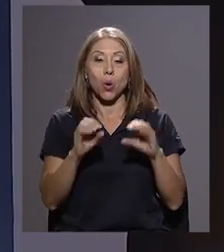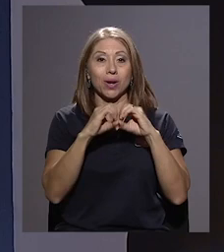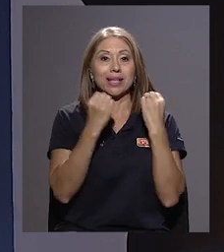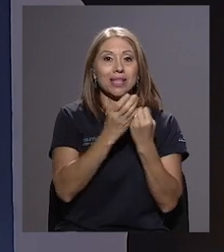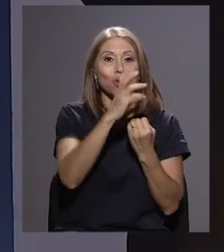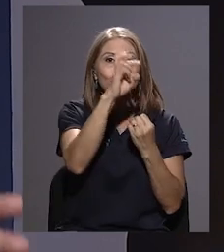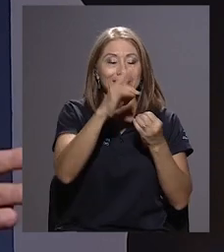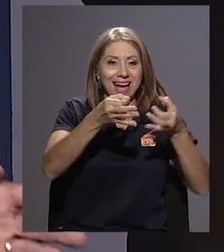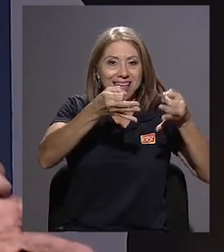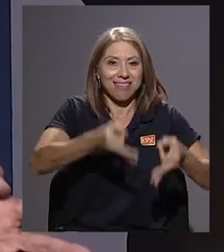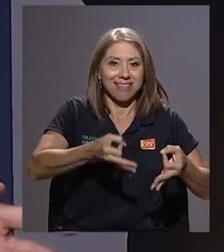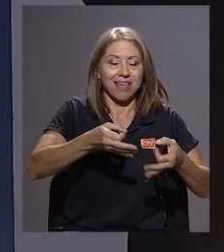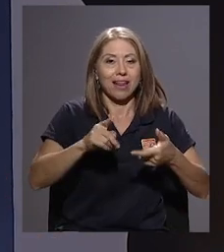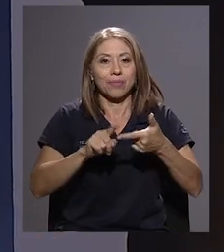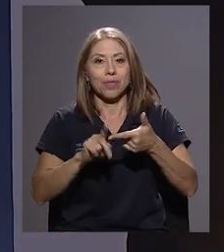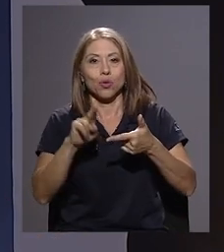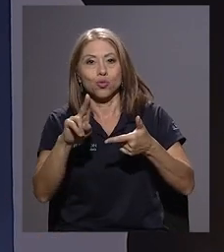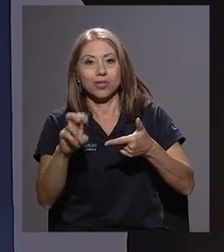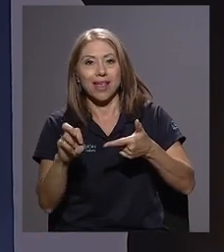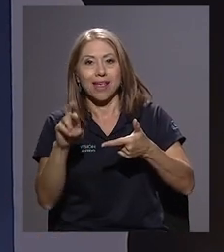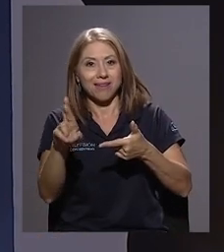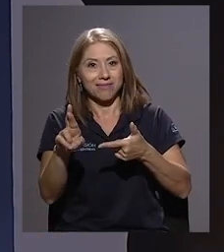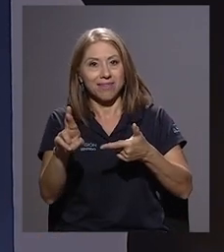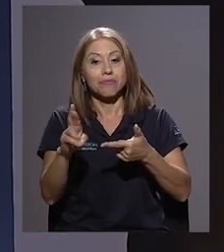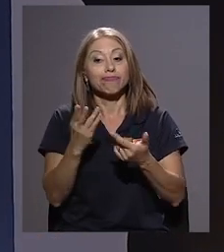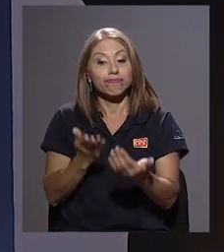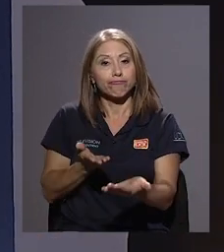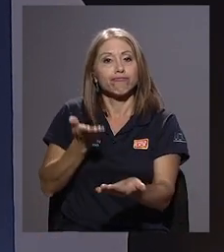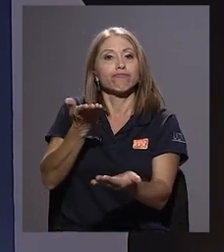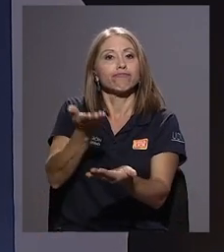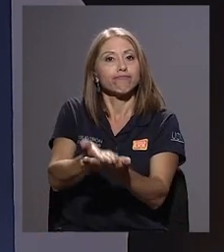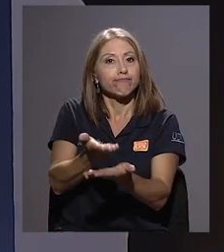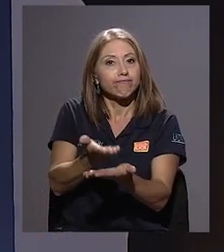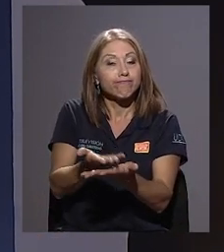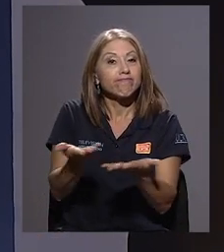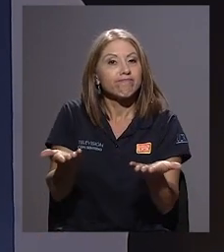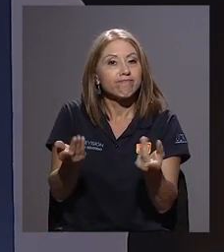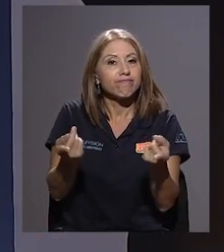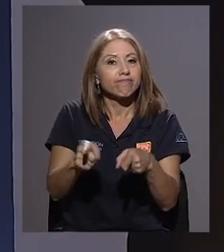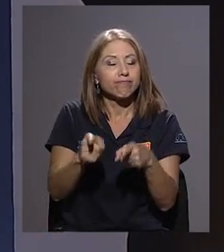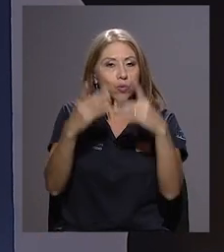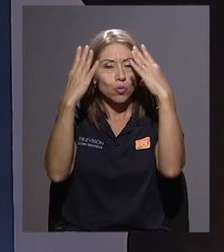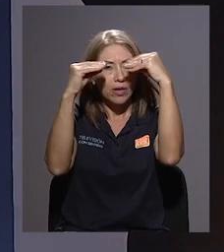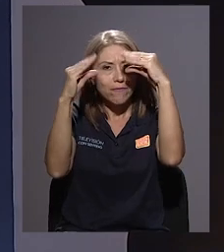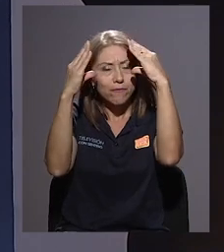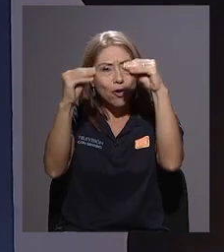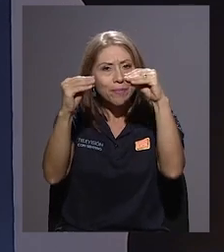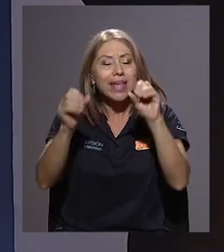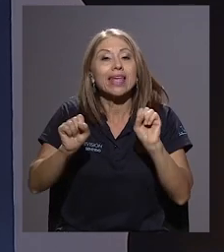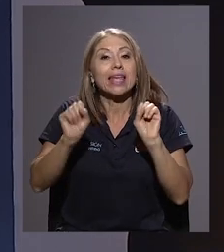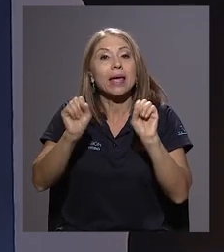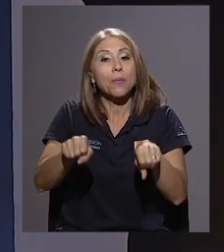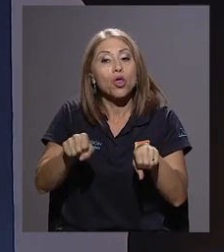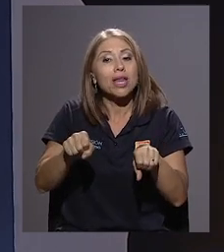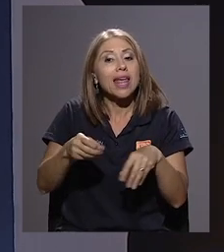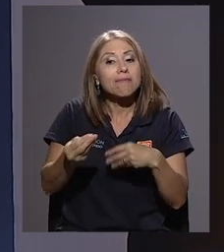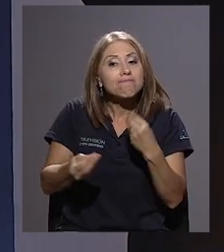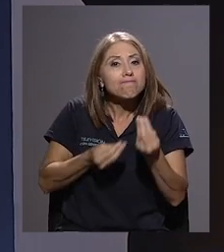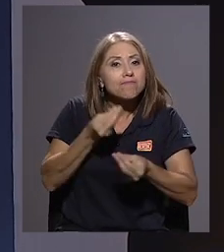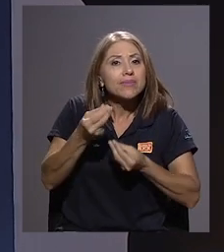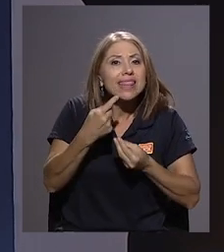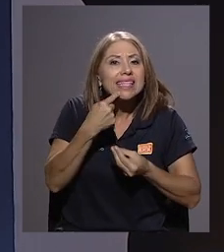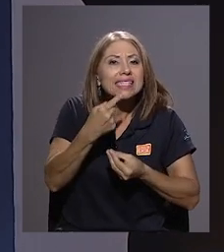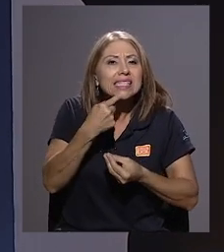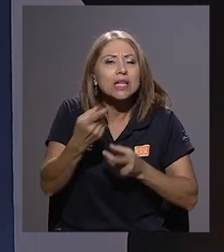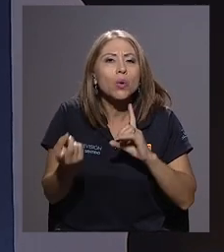Costa Rica e Integra y UCR en el tapete de un informe que creo que nos podría arrojar los primeros datos